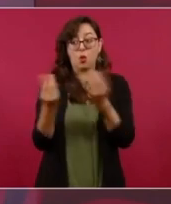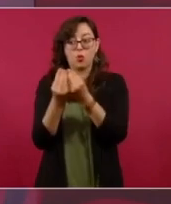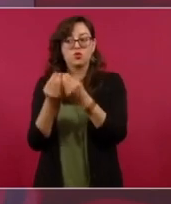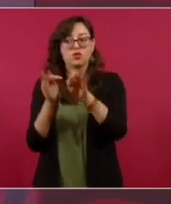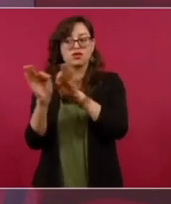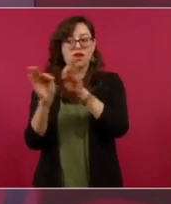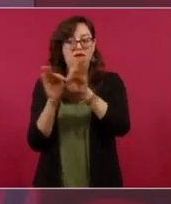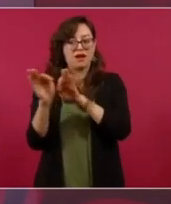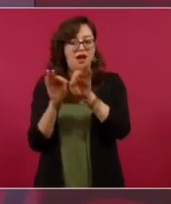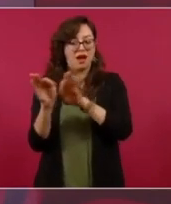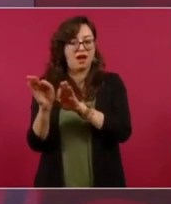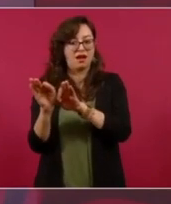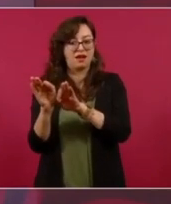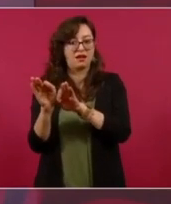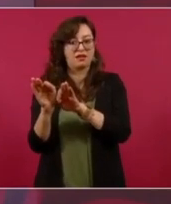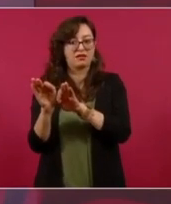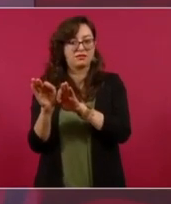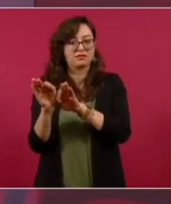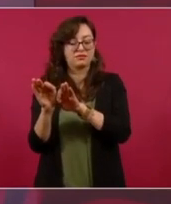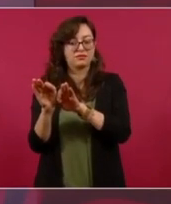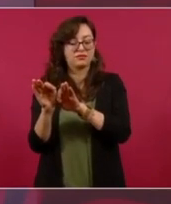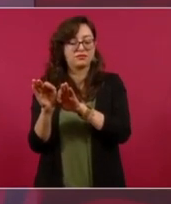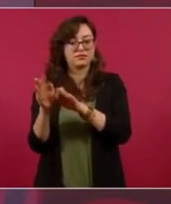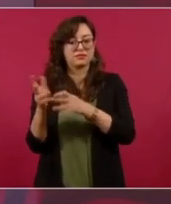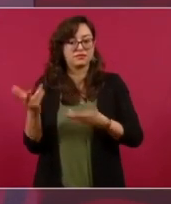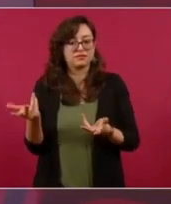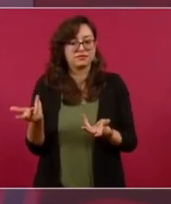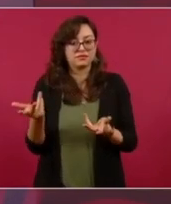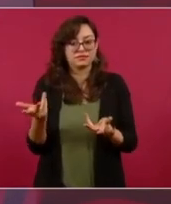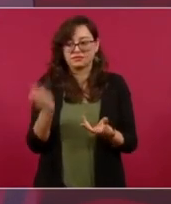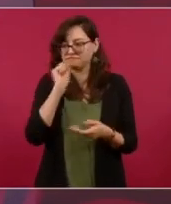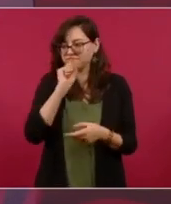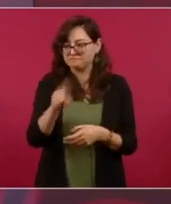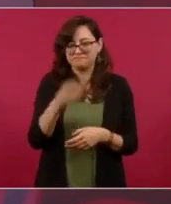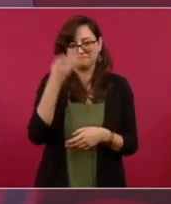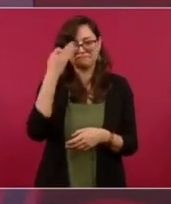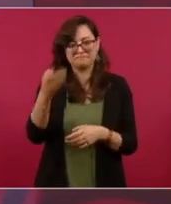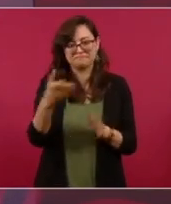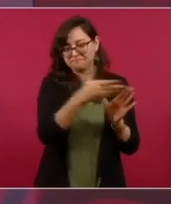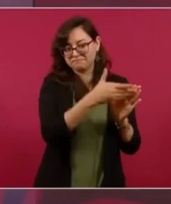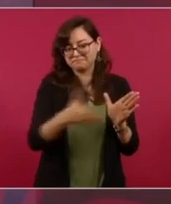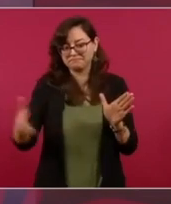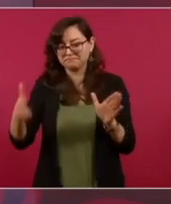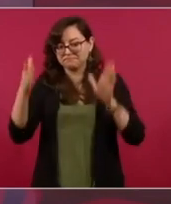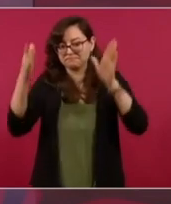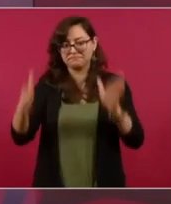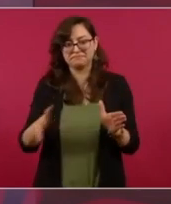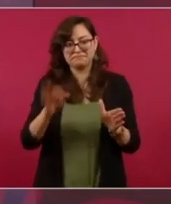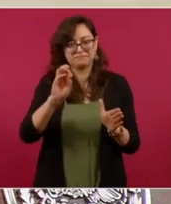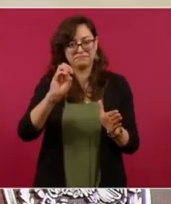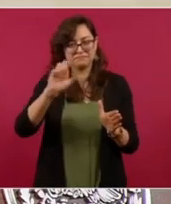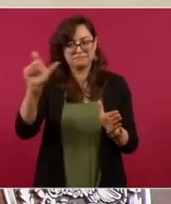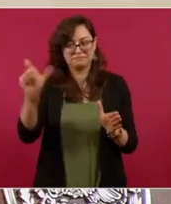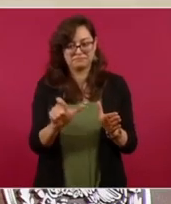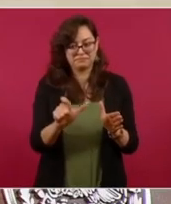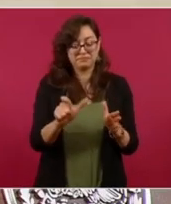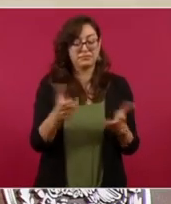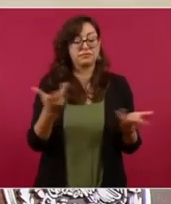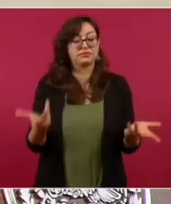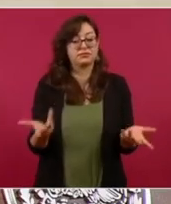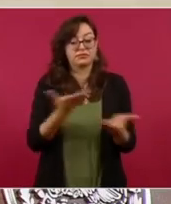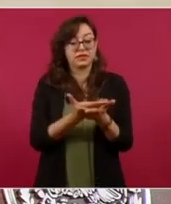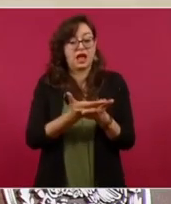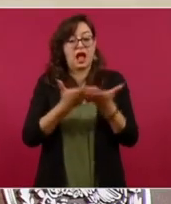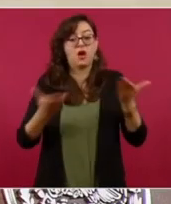y pertenece al grupo de Aguilar Camín